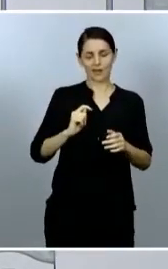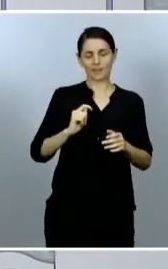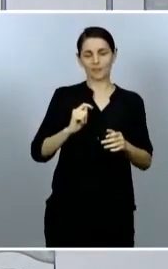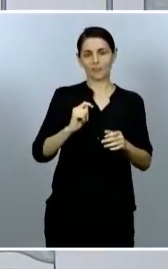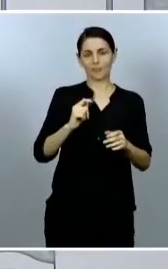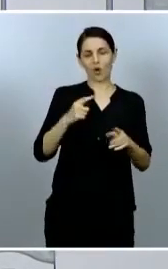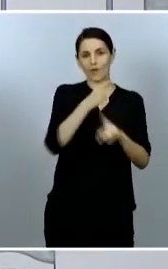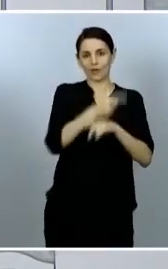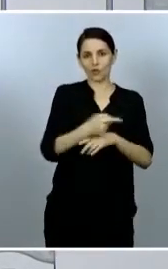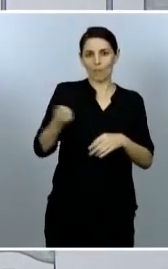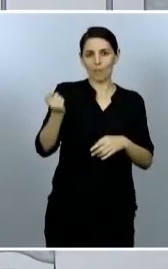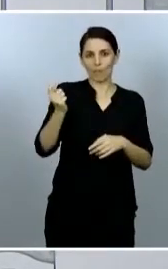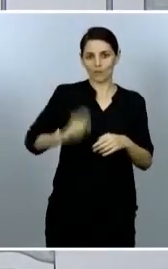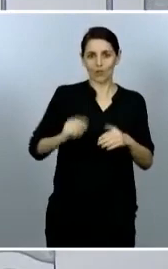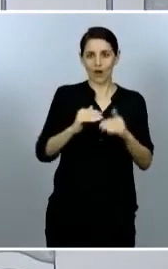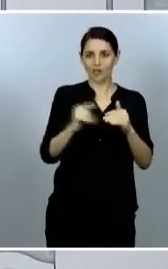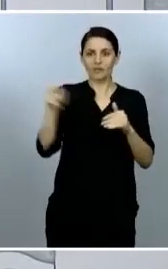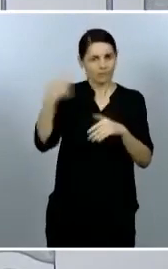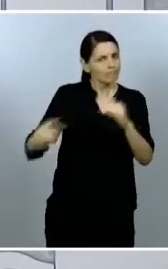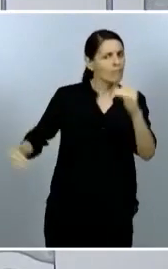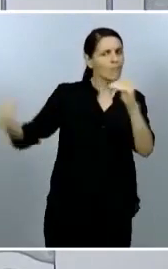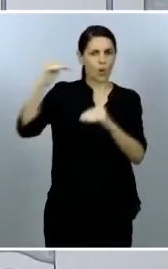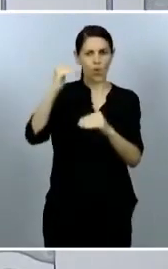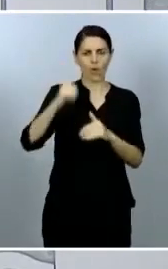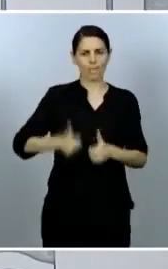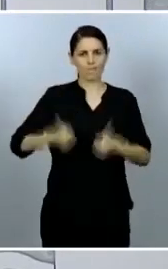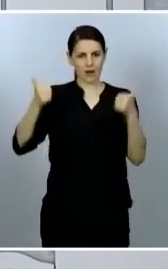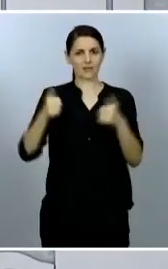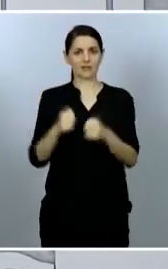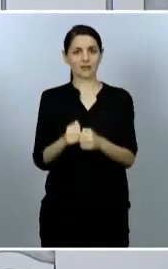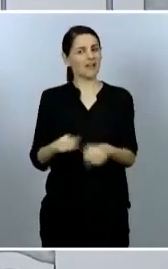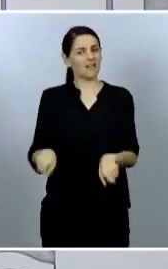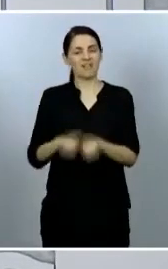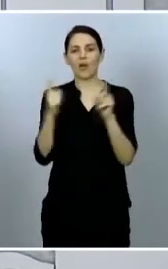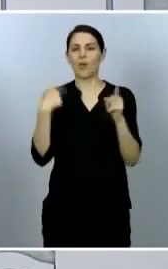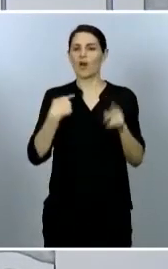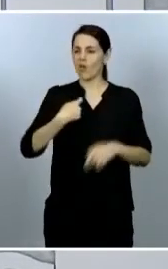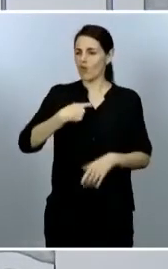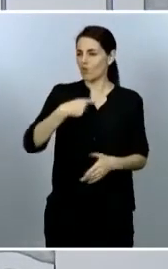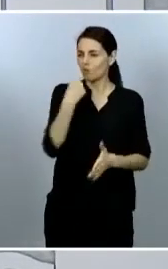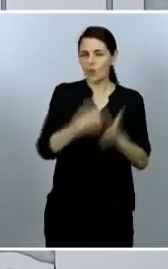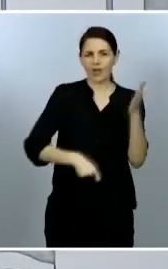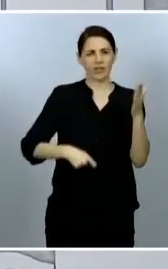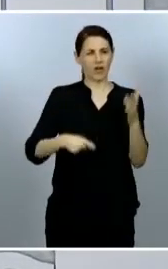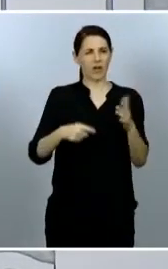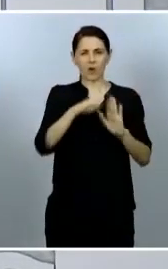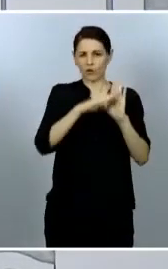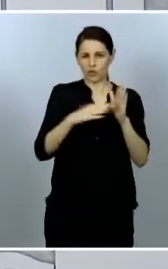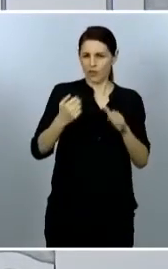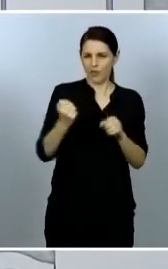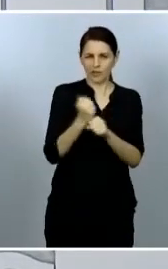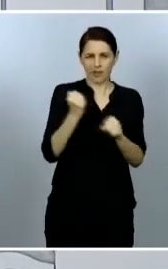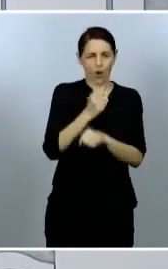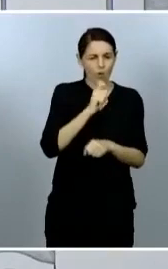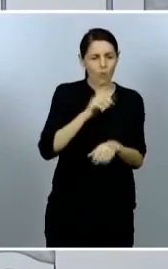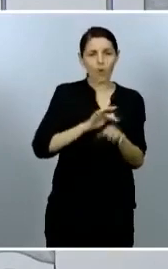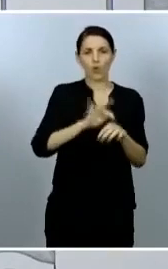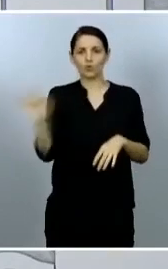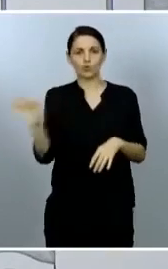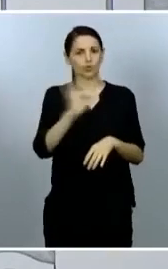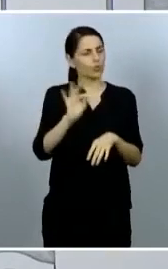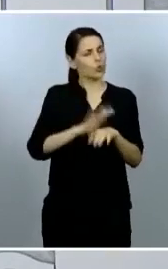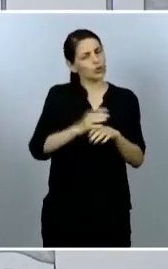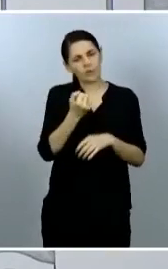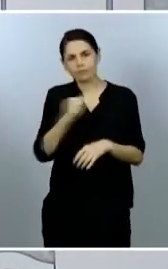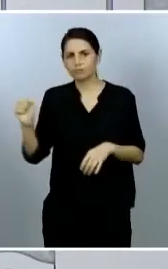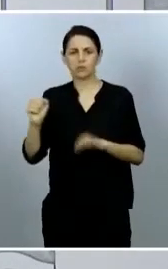todas estas personas la dureza de las condiciones de trabajo, turnos que algunas veces no tenían fin o el miedo a enfrentarse a